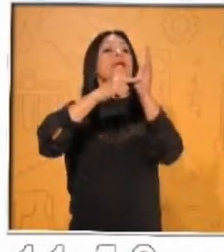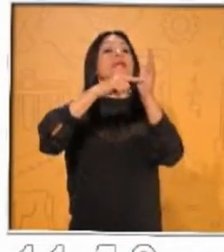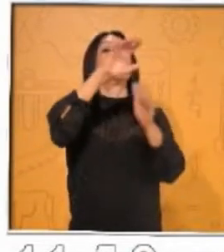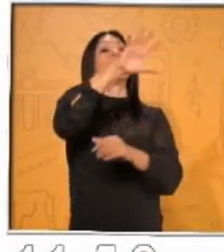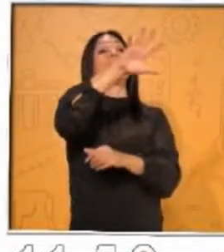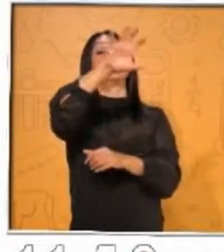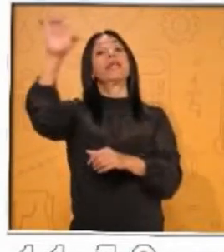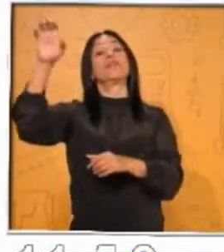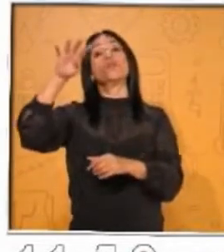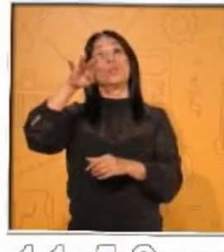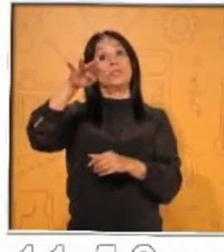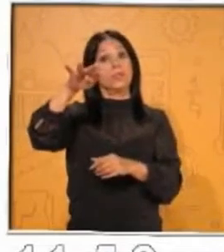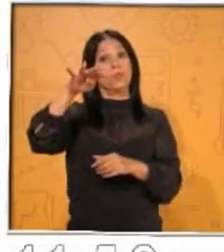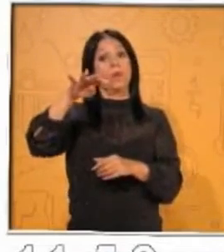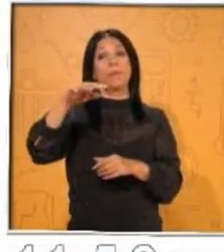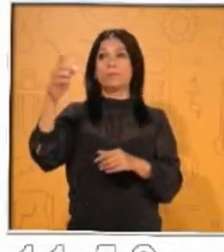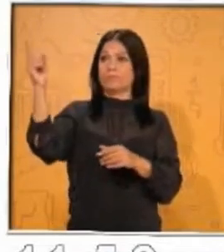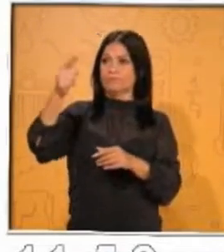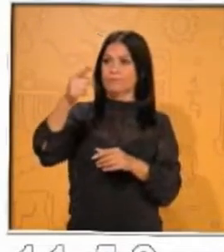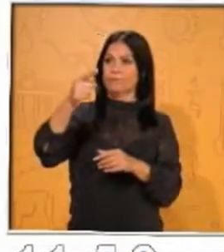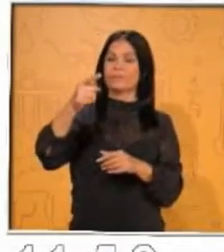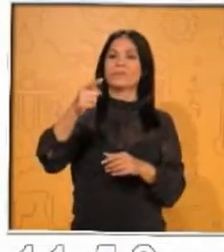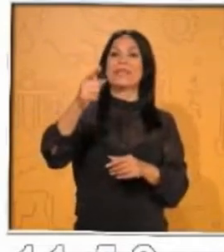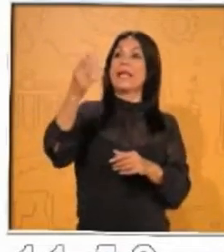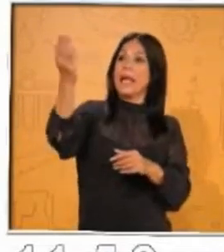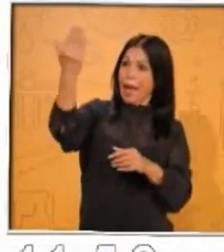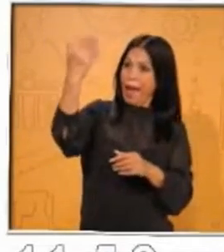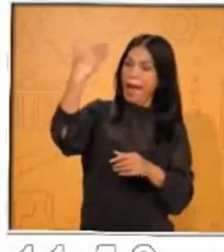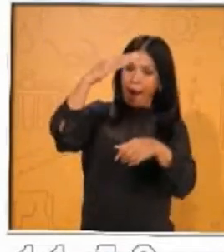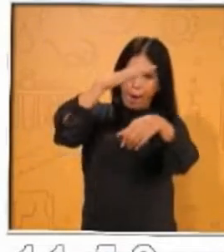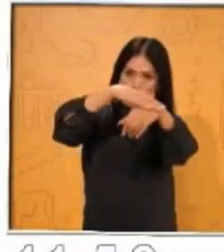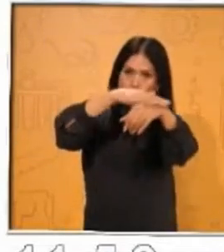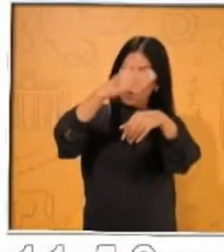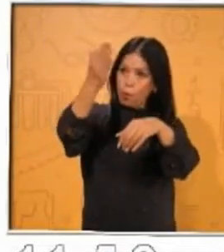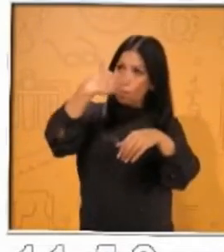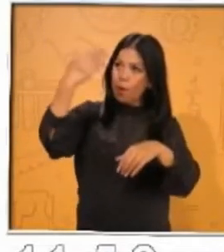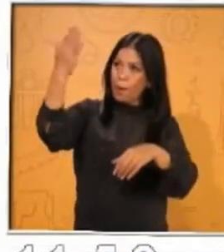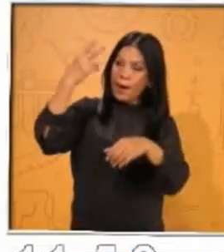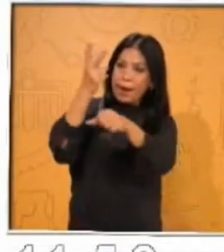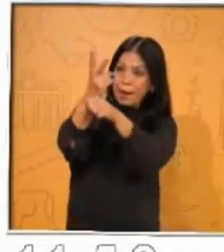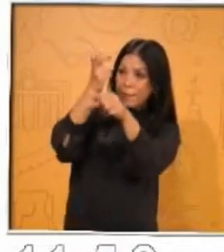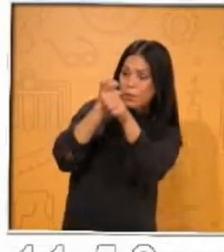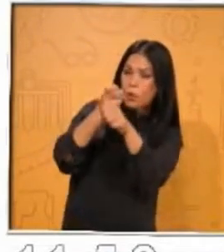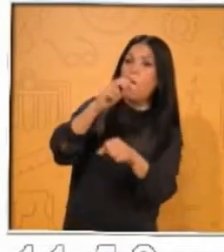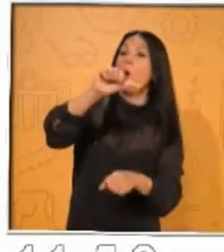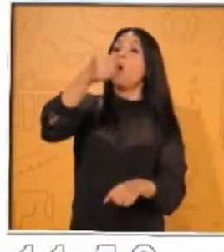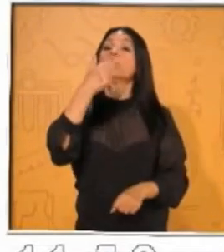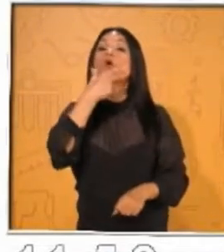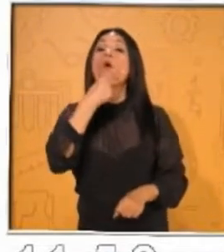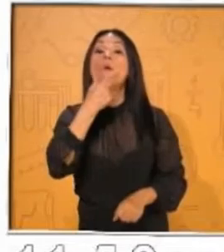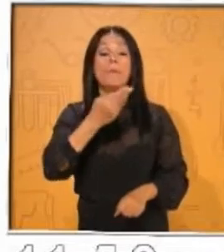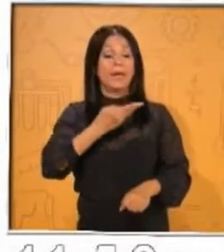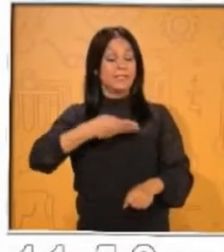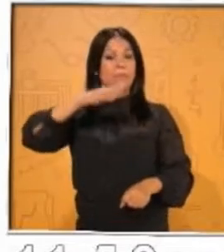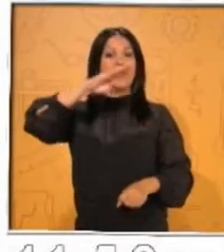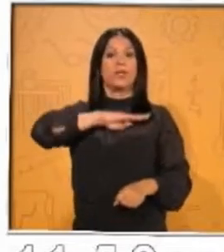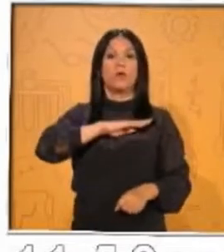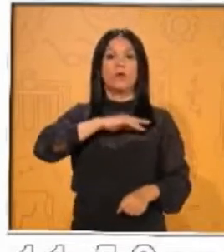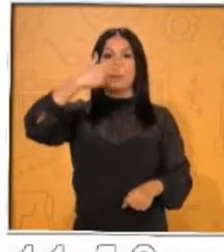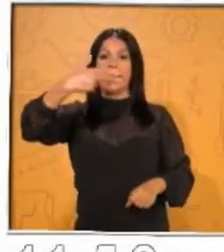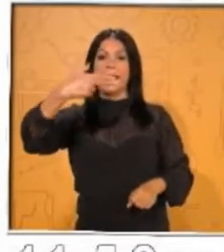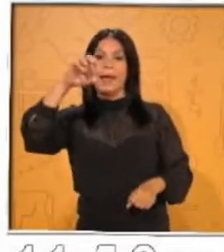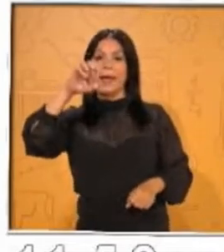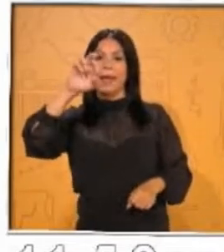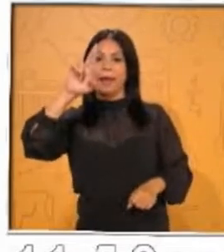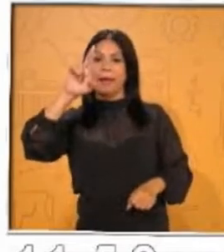envía, ya como gobernante, envió a Hernán Cortés a una expedición a nuestro territorio mexicano, llegando